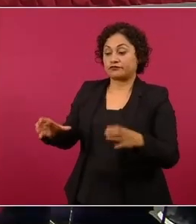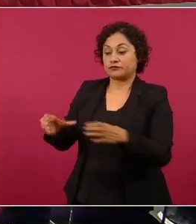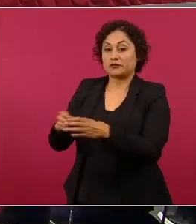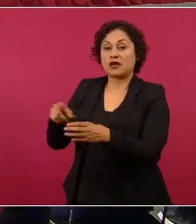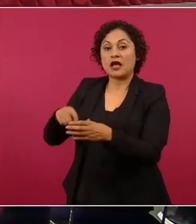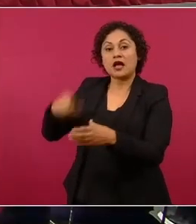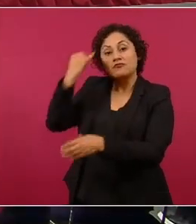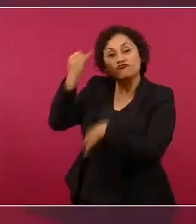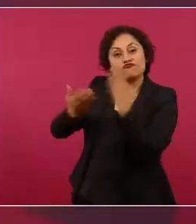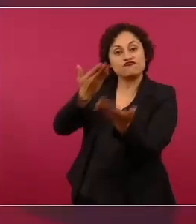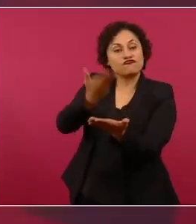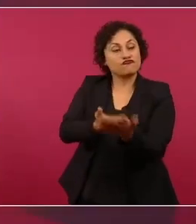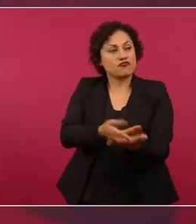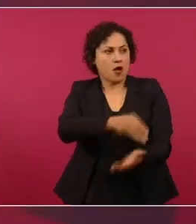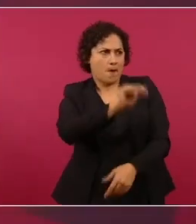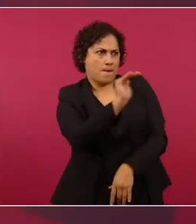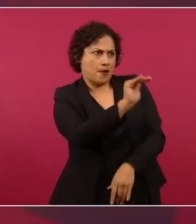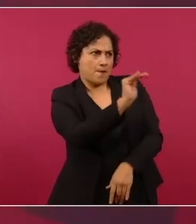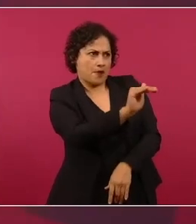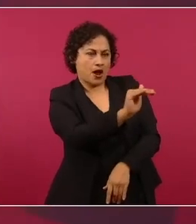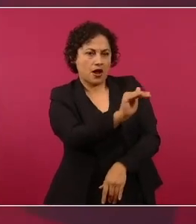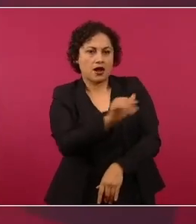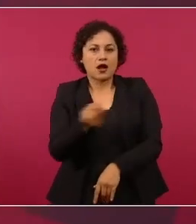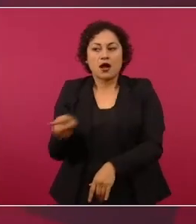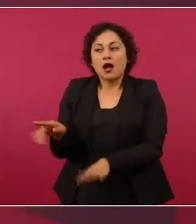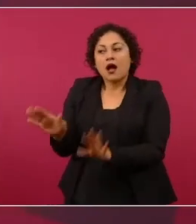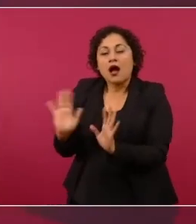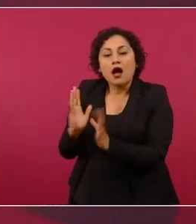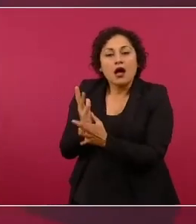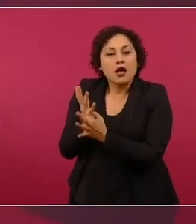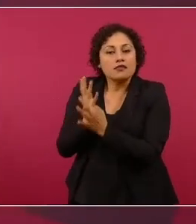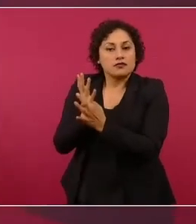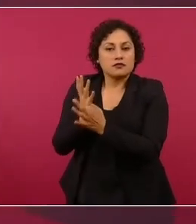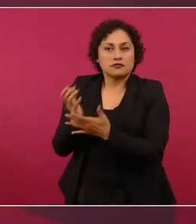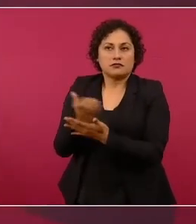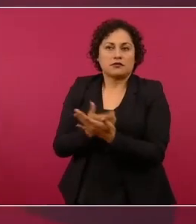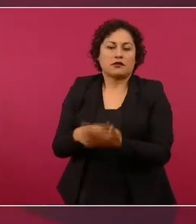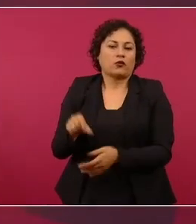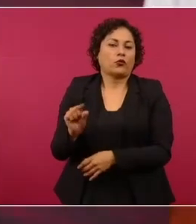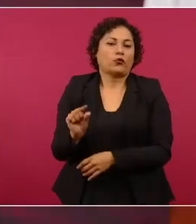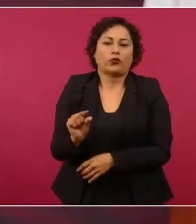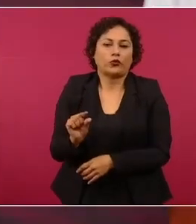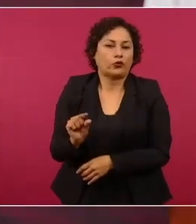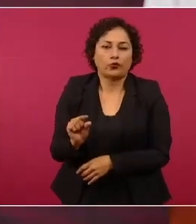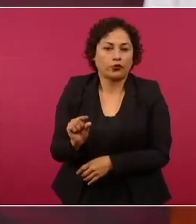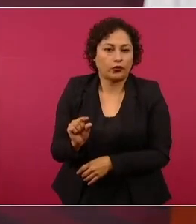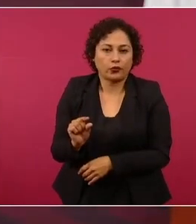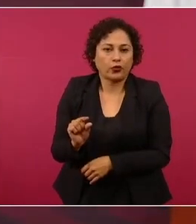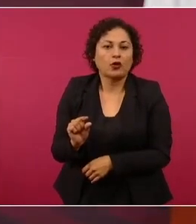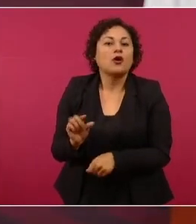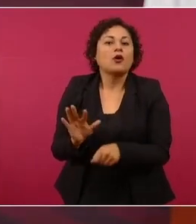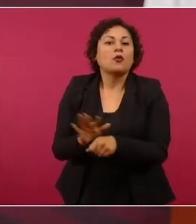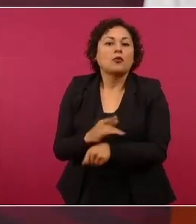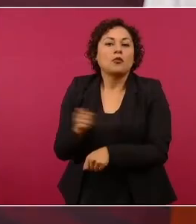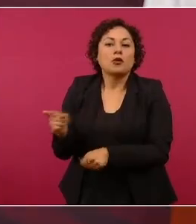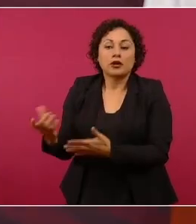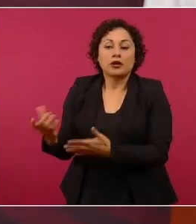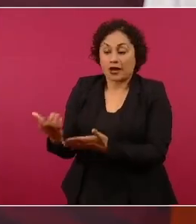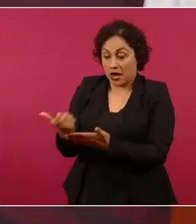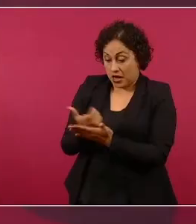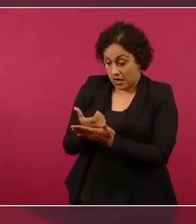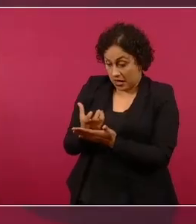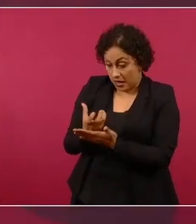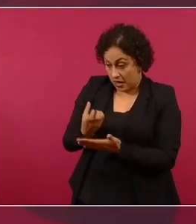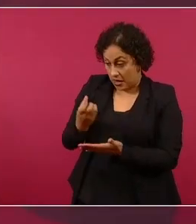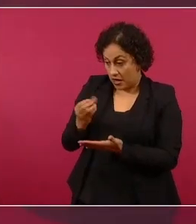algunos dicen que ellos no cobran tanto, que porque lo que cobran una parte la regalan. Bueno,